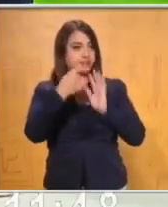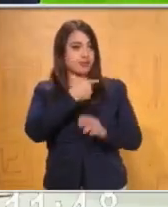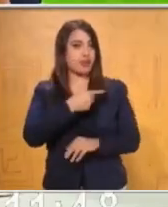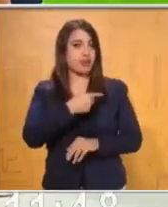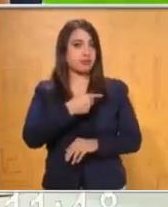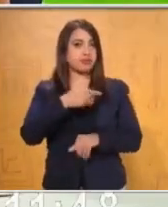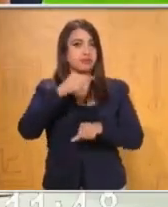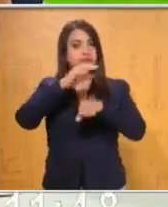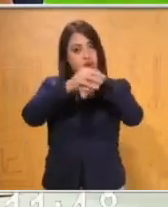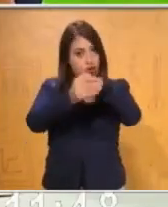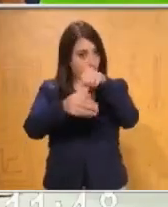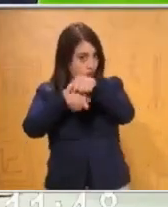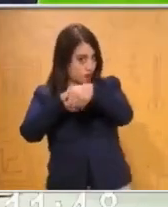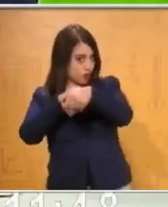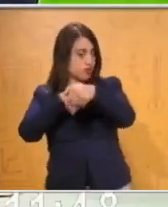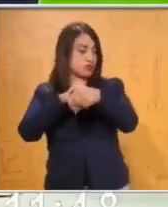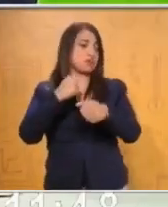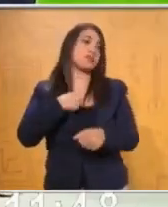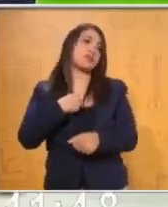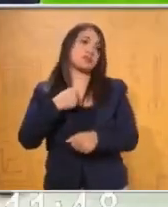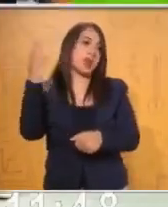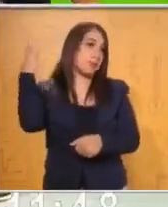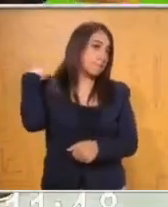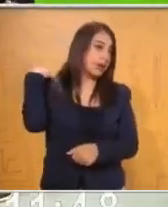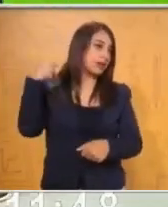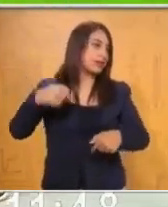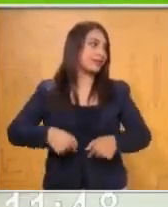rodillas, espalda, ombligo.